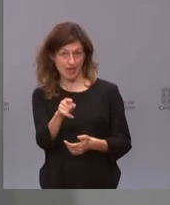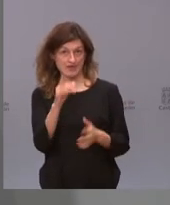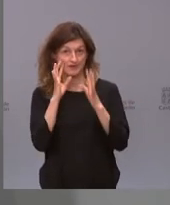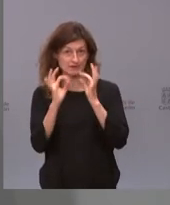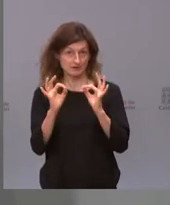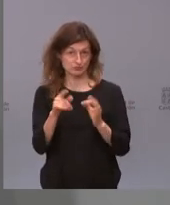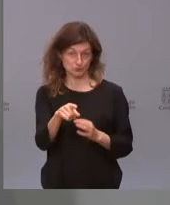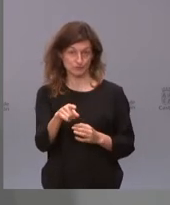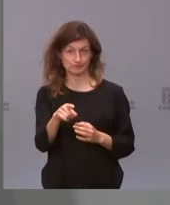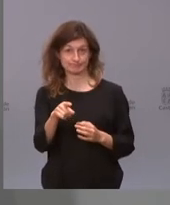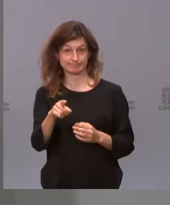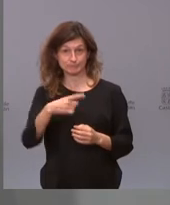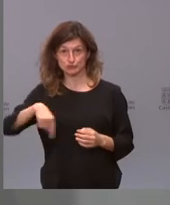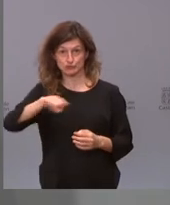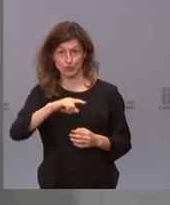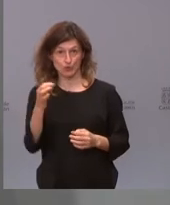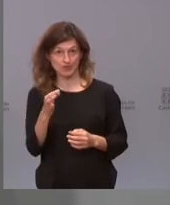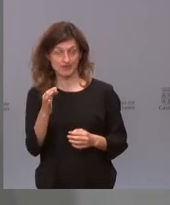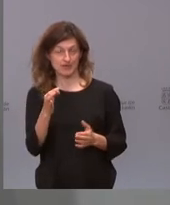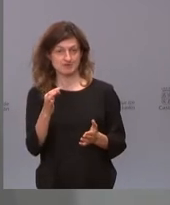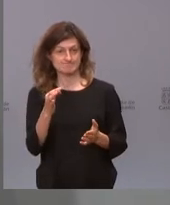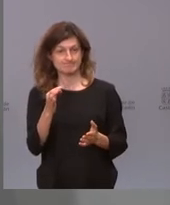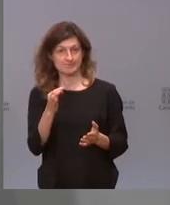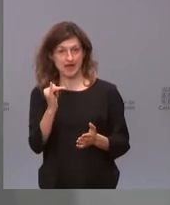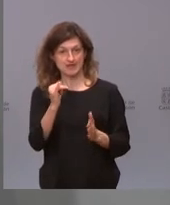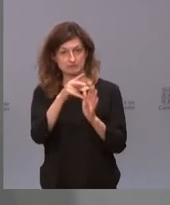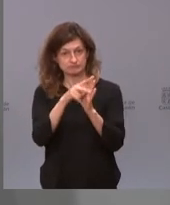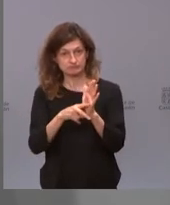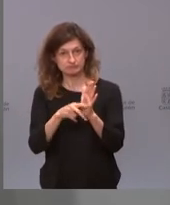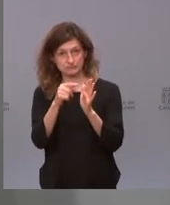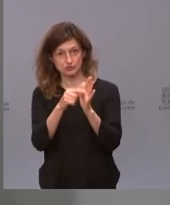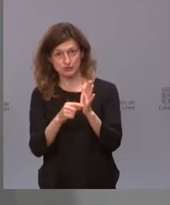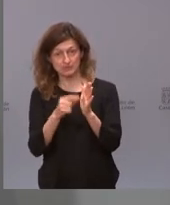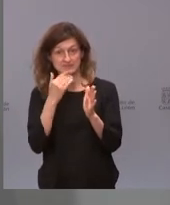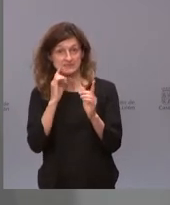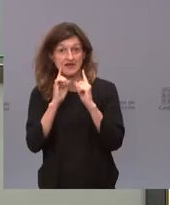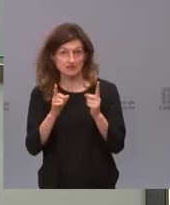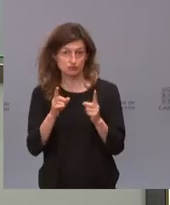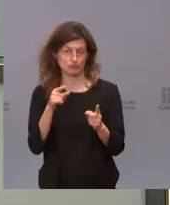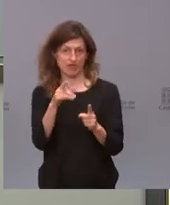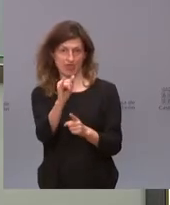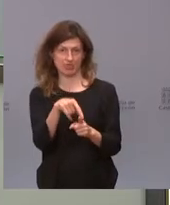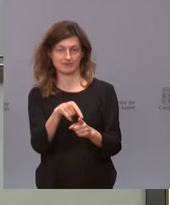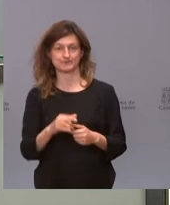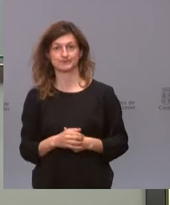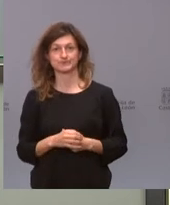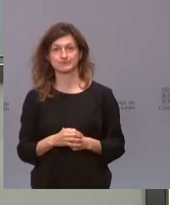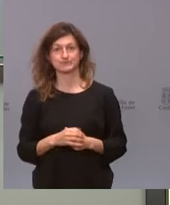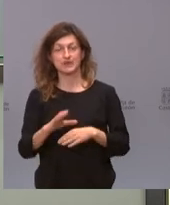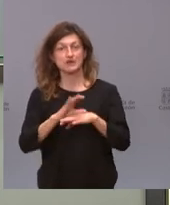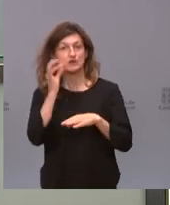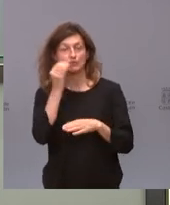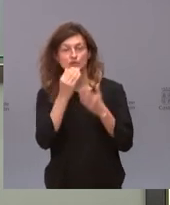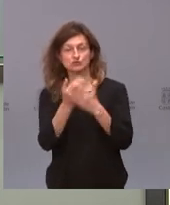que tenemos que tener, al menos, saber que podemos contar con medidas si el caso se diera. Sí, consejera, buenos días.